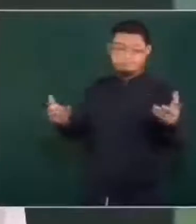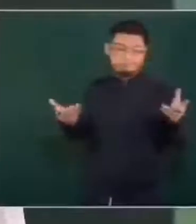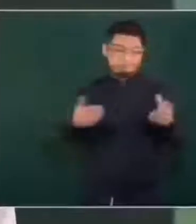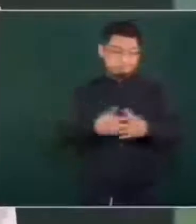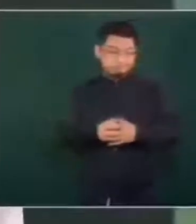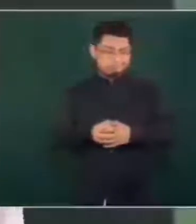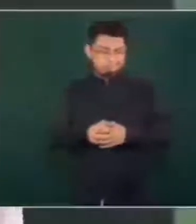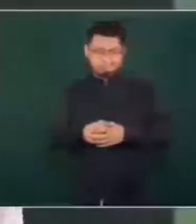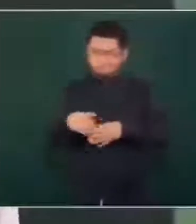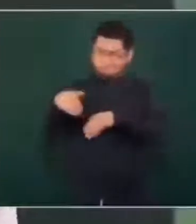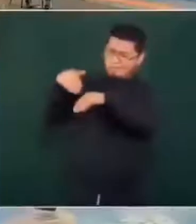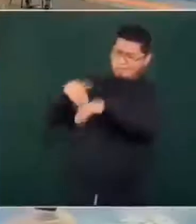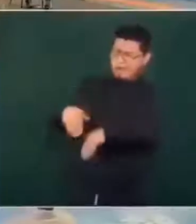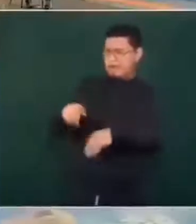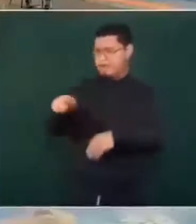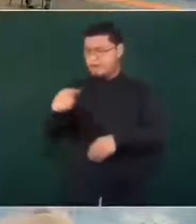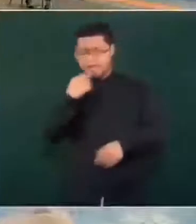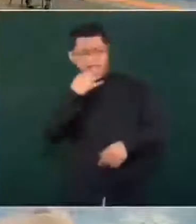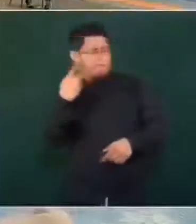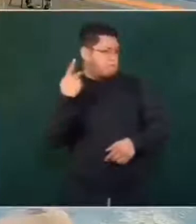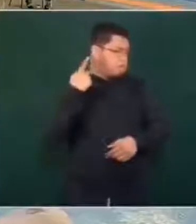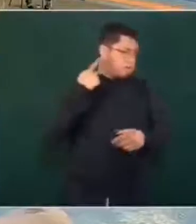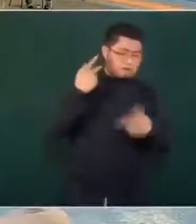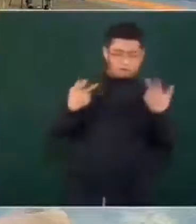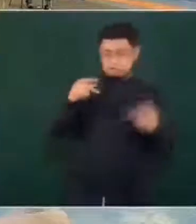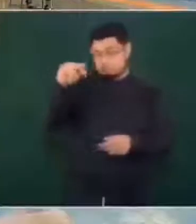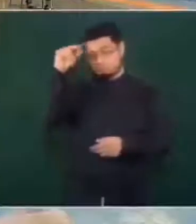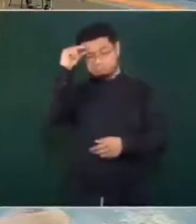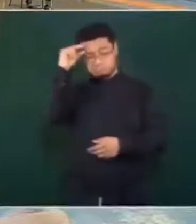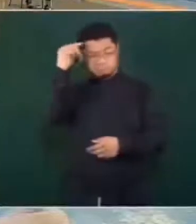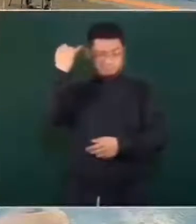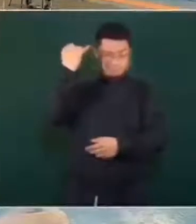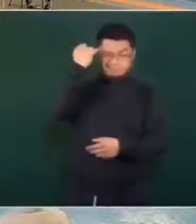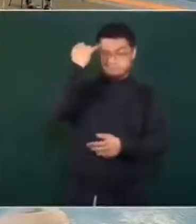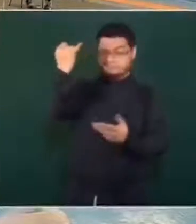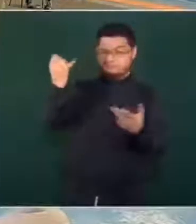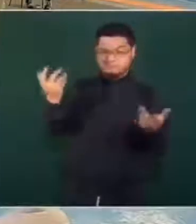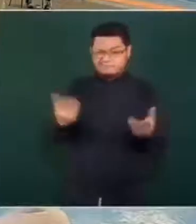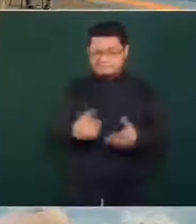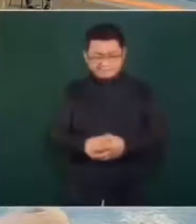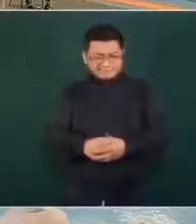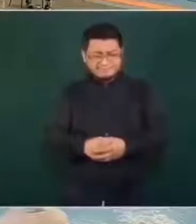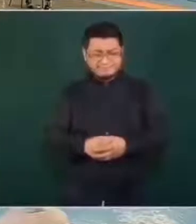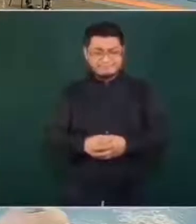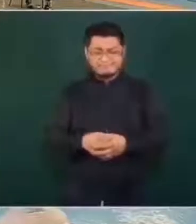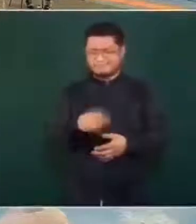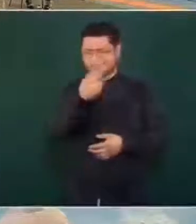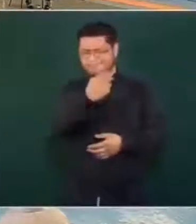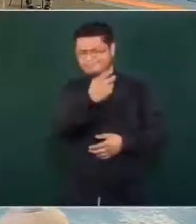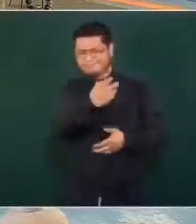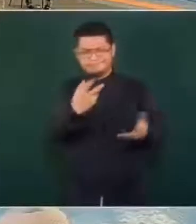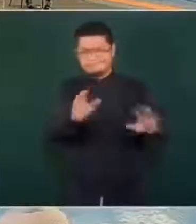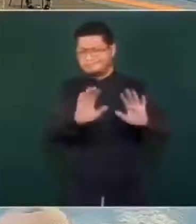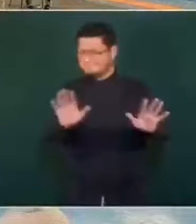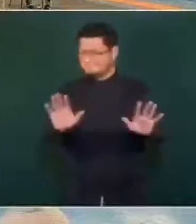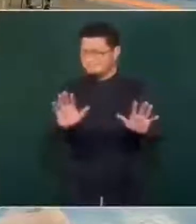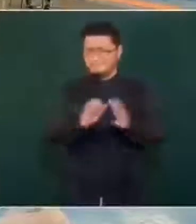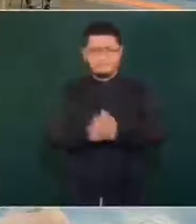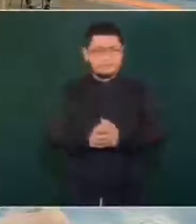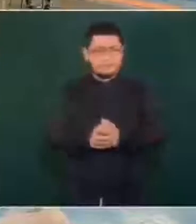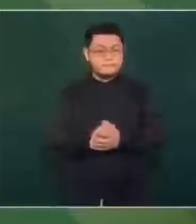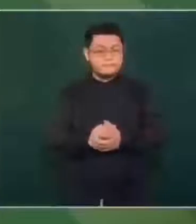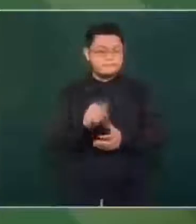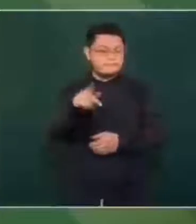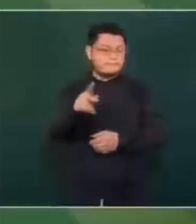con sus políticos y sus voceros y sus intelectuales. Eso es lo que está de por medio. Pero ya